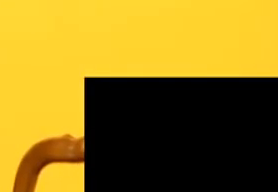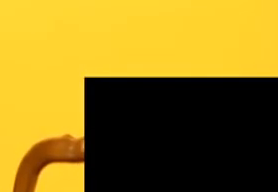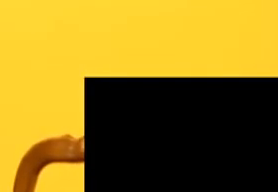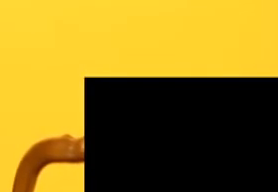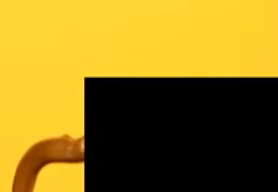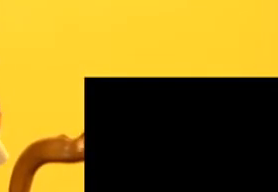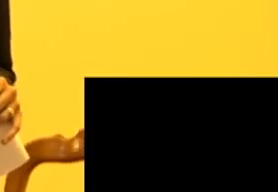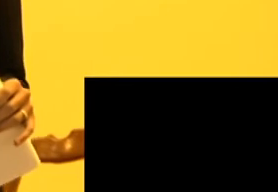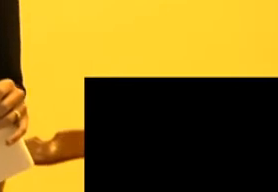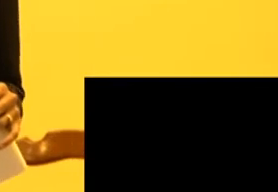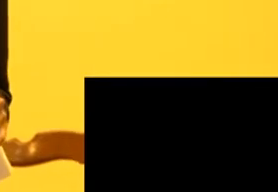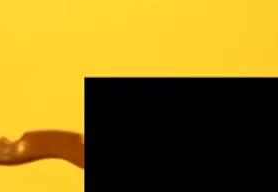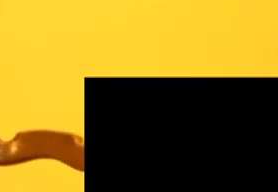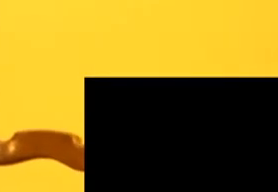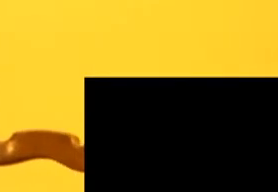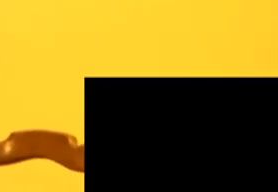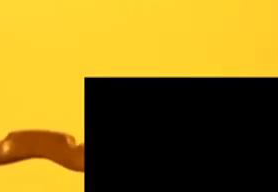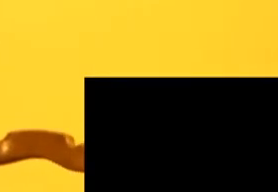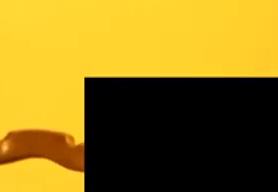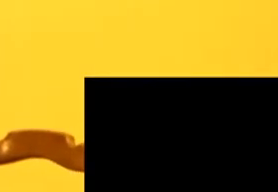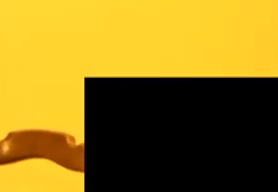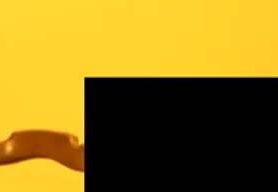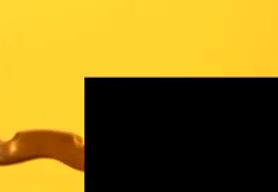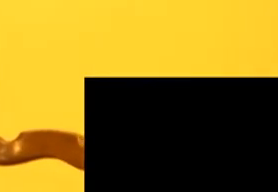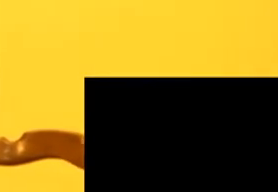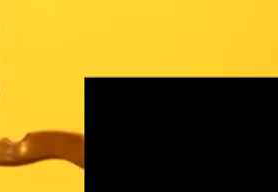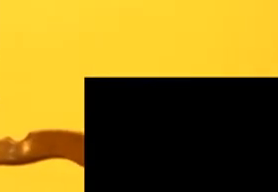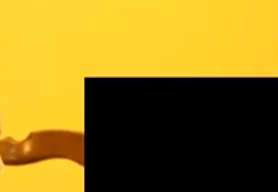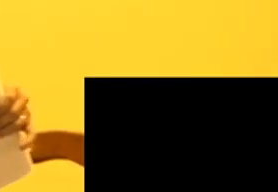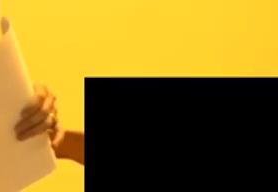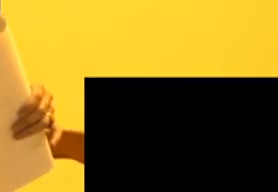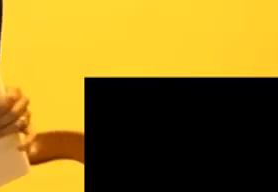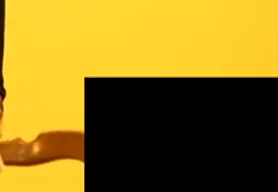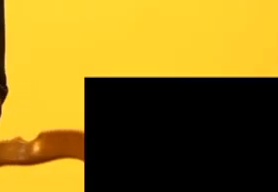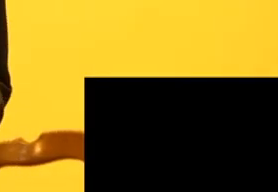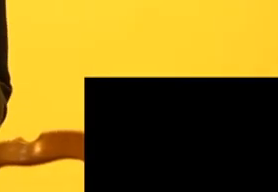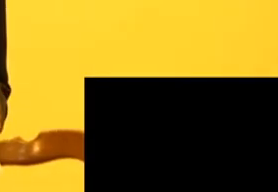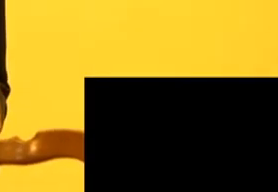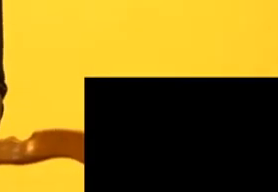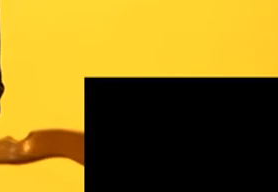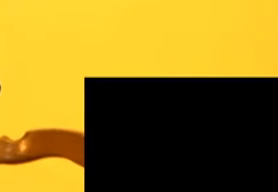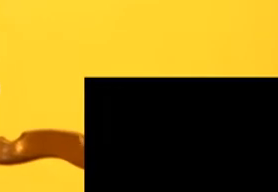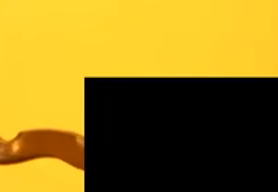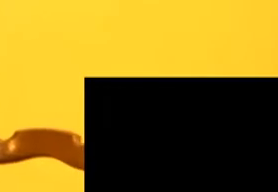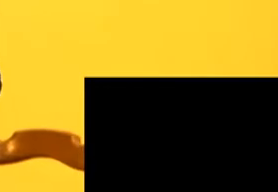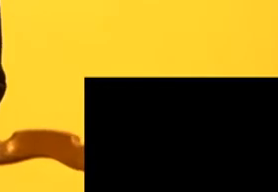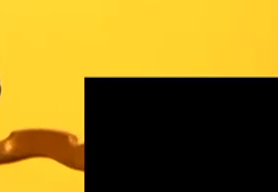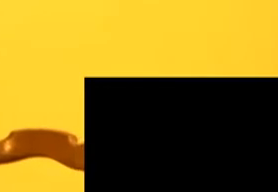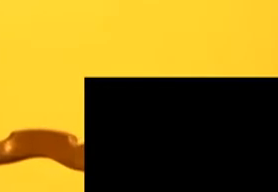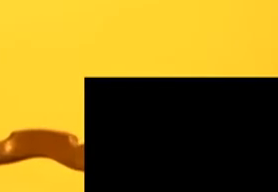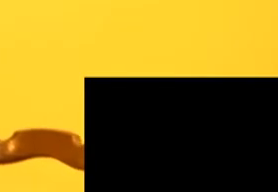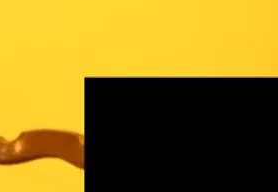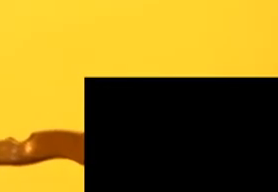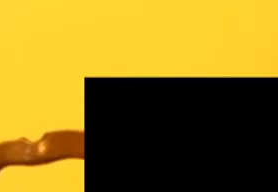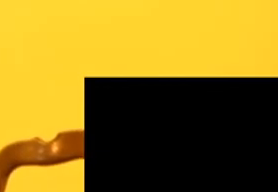placa ponía indocumentado uno, indocumentado dos, indocumentado tres. Es algo